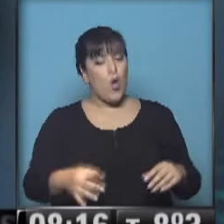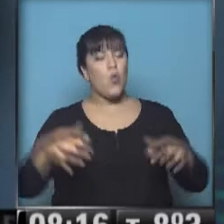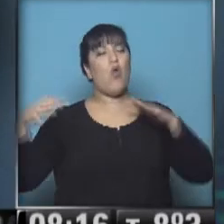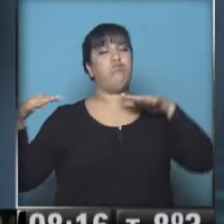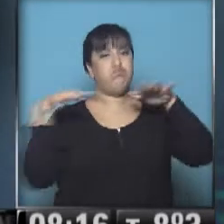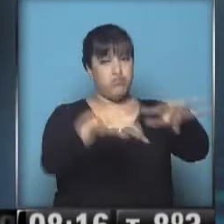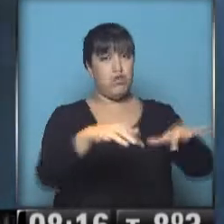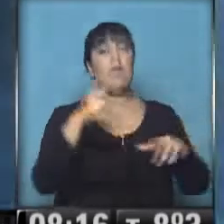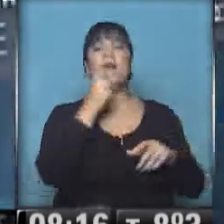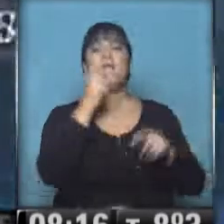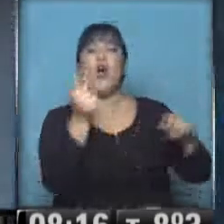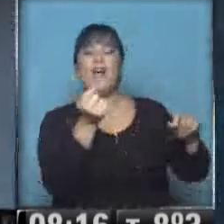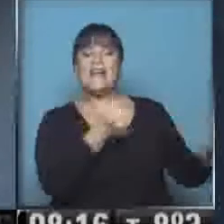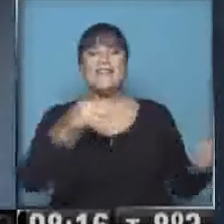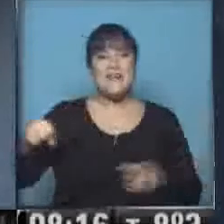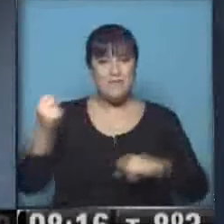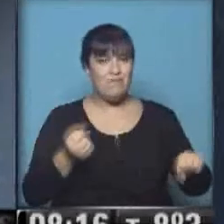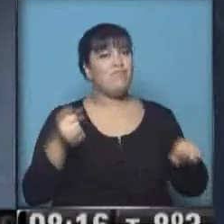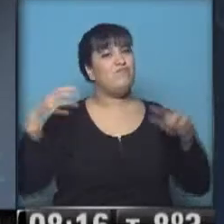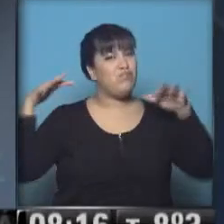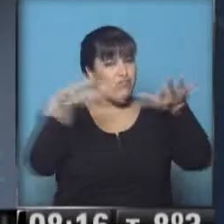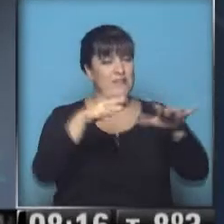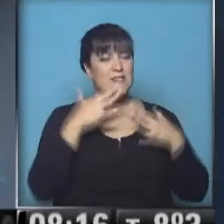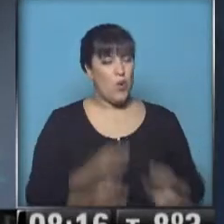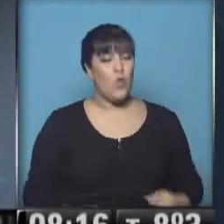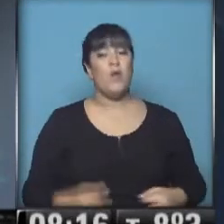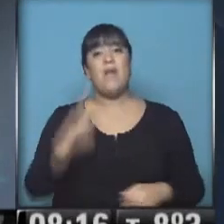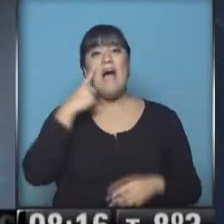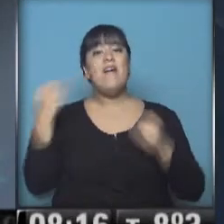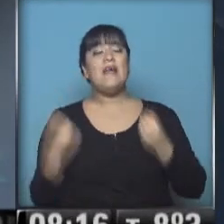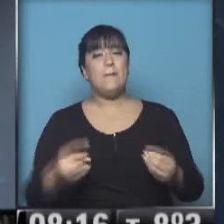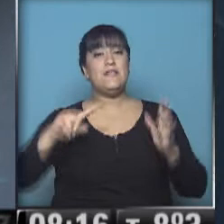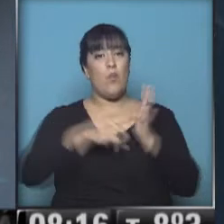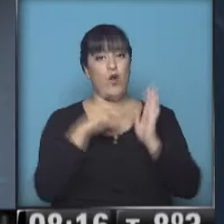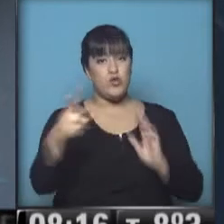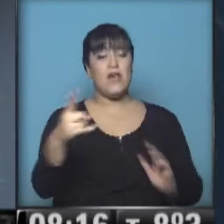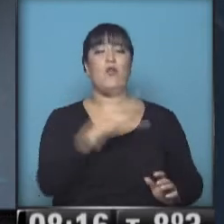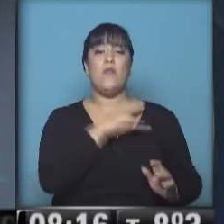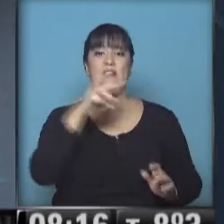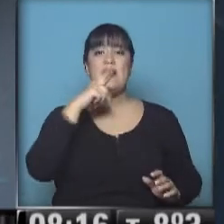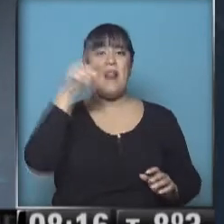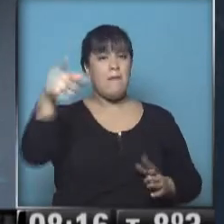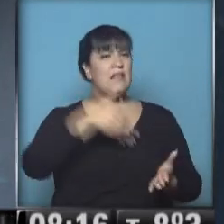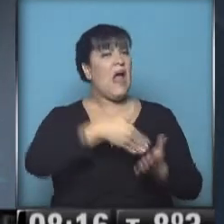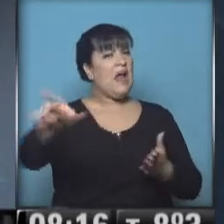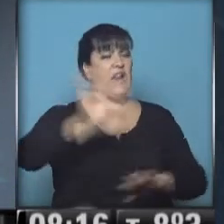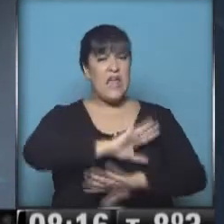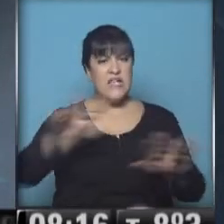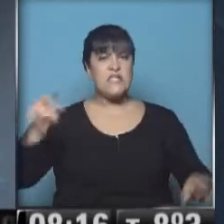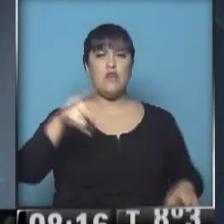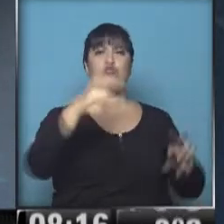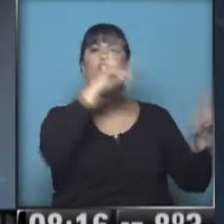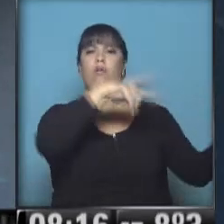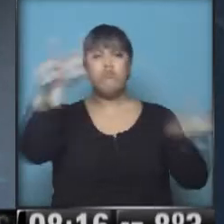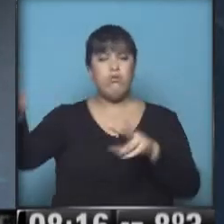actividades como el esquí. Vamos a ver qué pasa en Buenos Aires. La Universidad de La Plata rechazó la expropiación de su museo